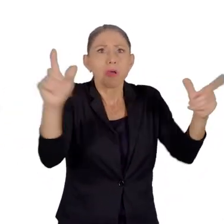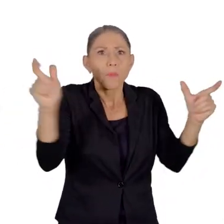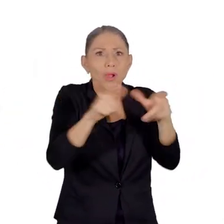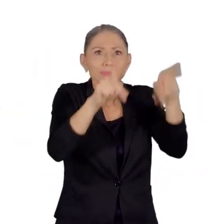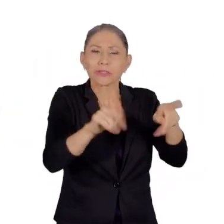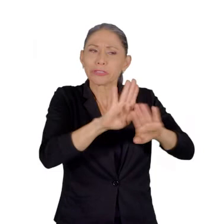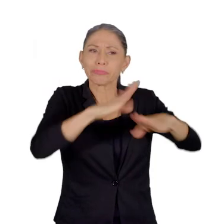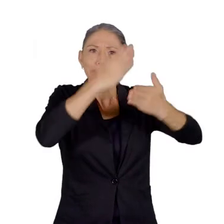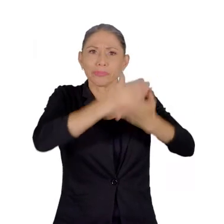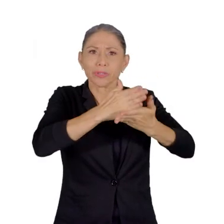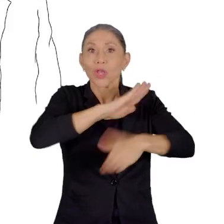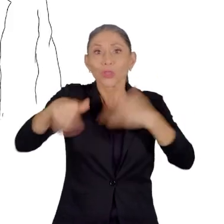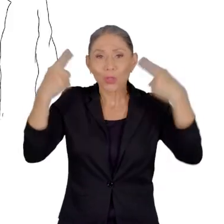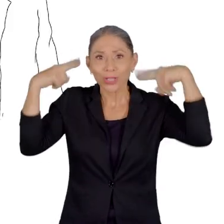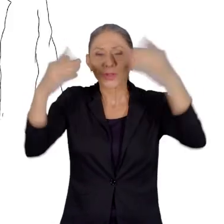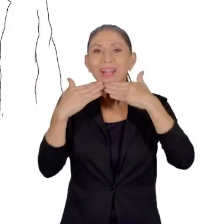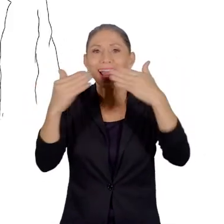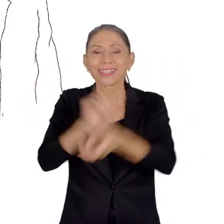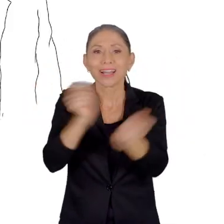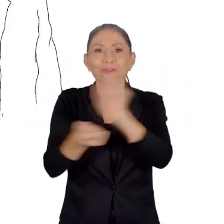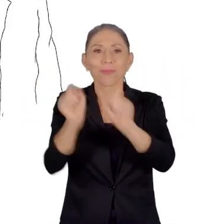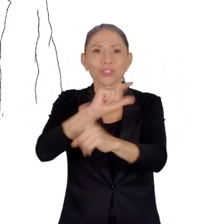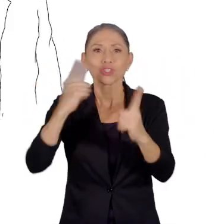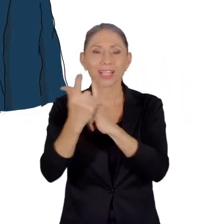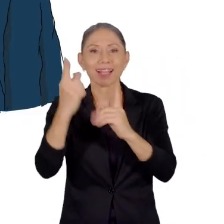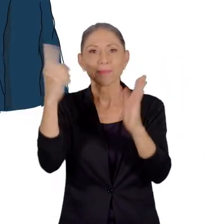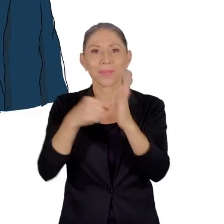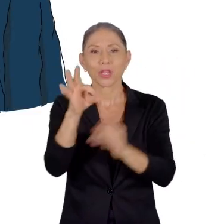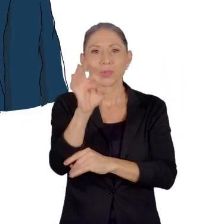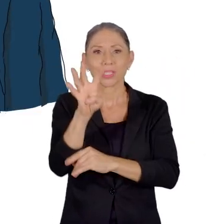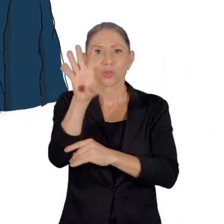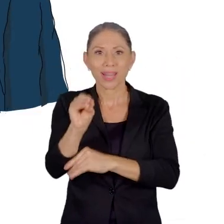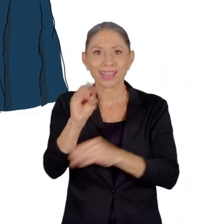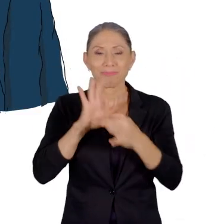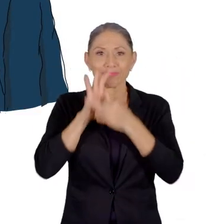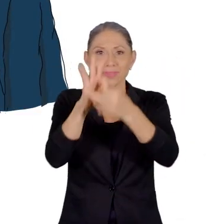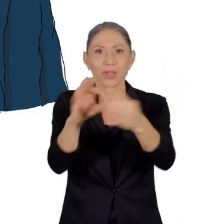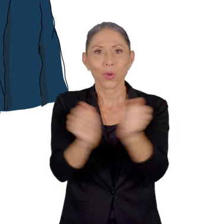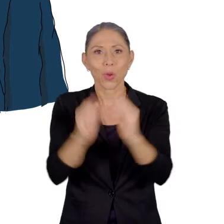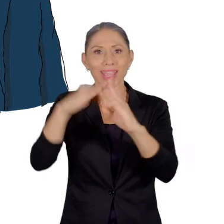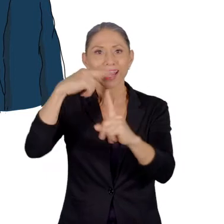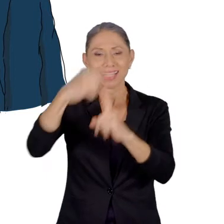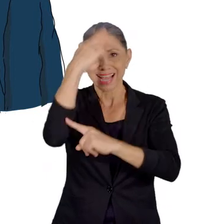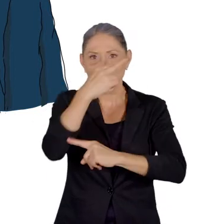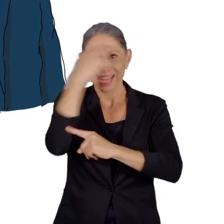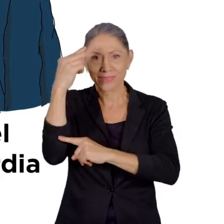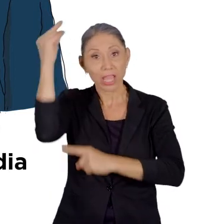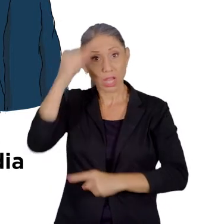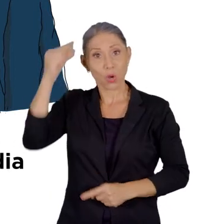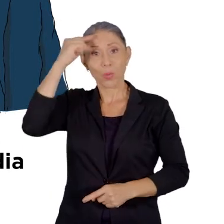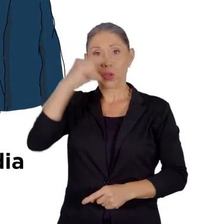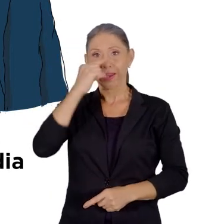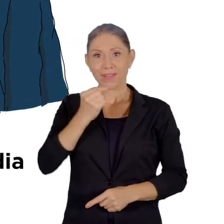gracias a las reformas sociales de la década de 1940, en alianza con la Iglesia Católica y el gobierno de Rafael